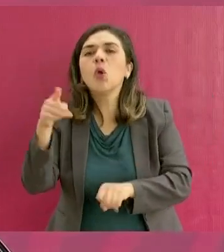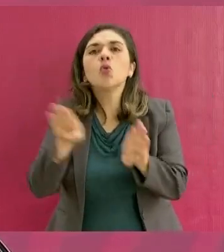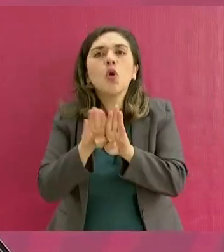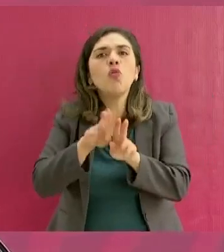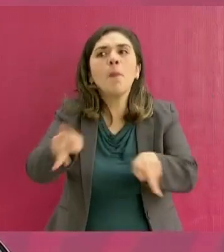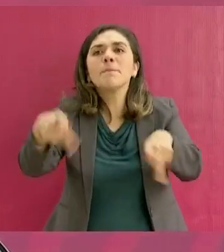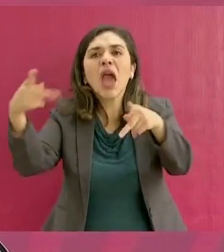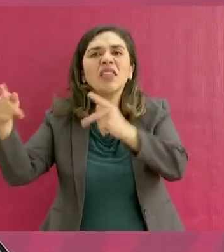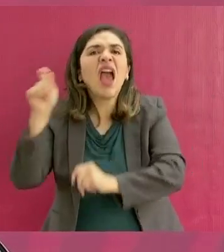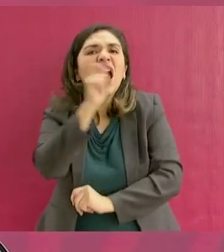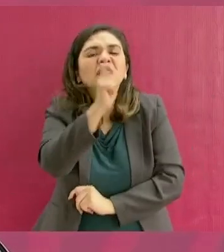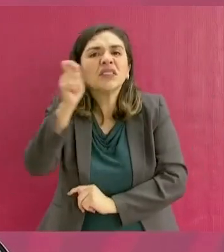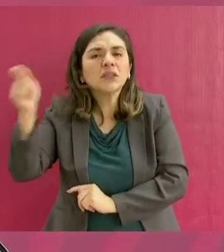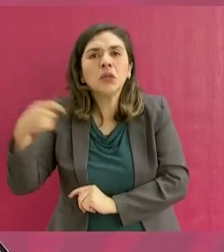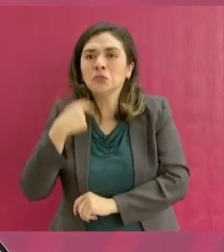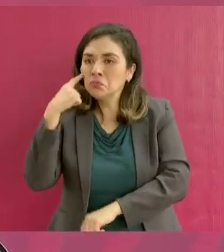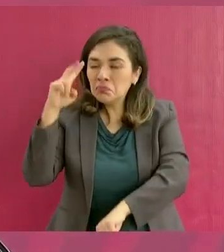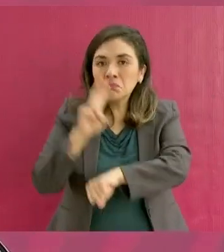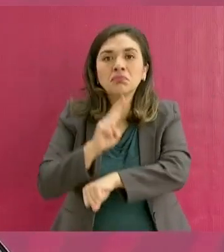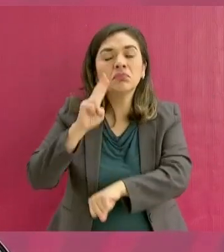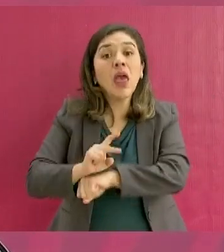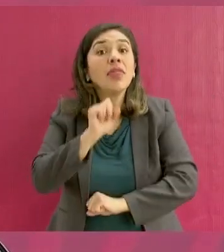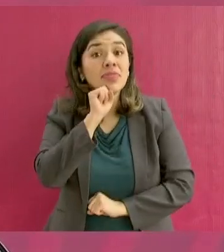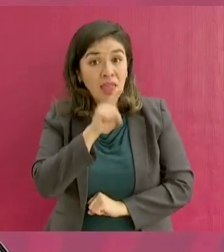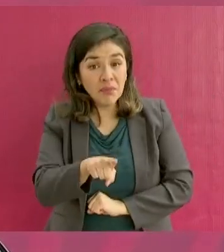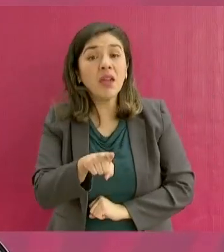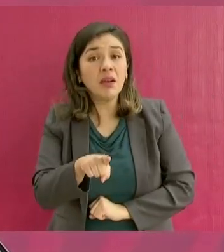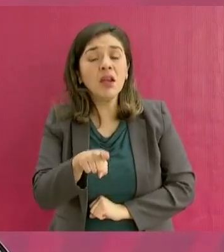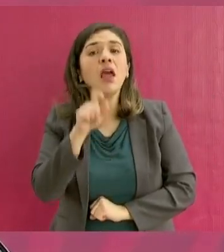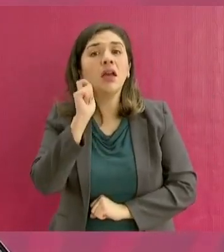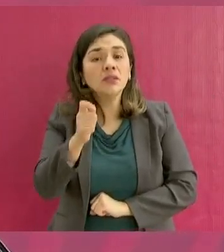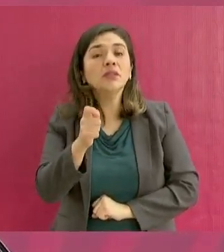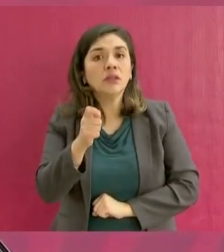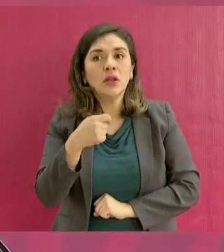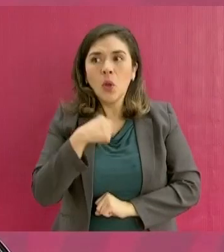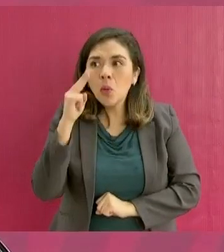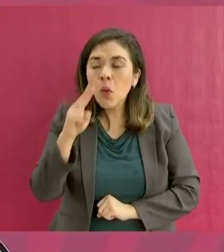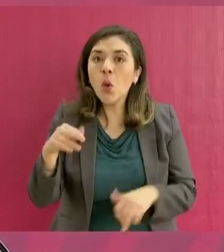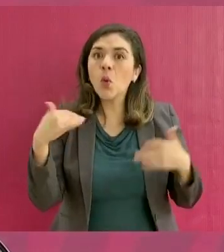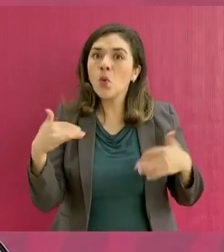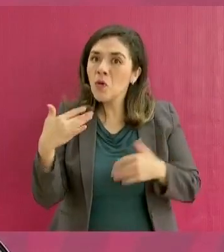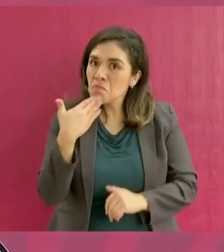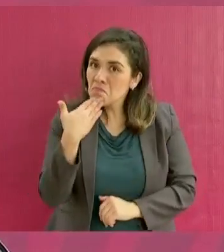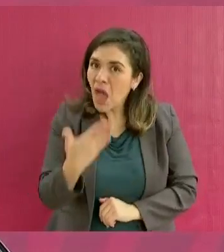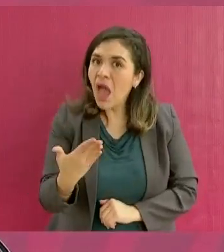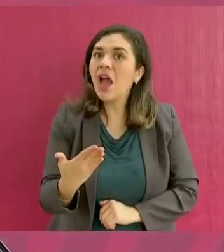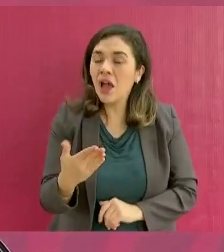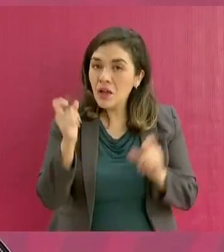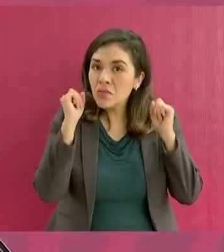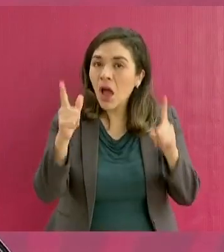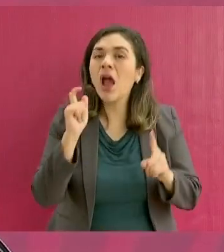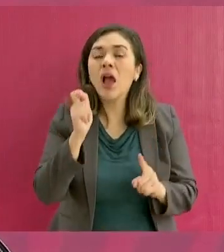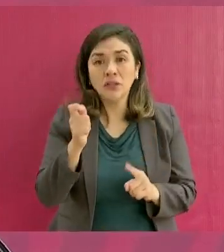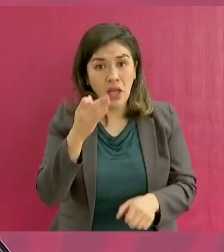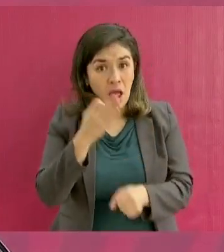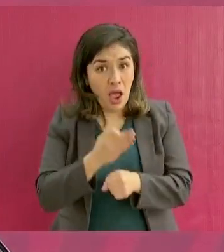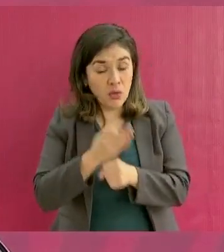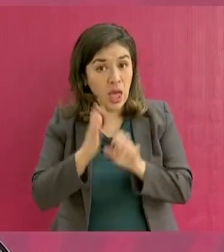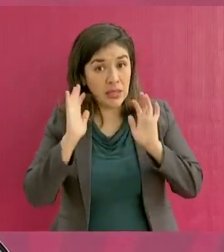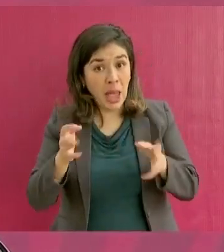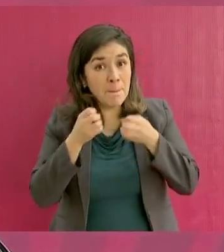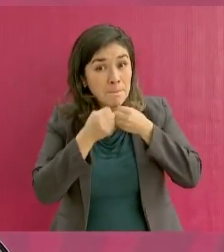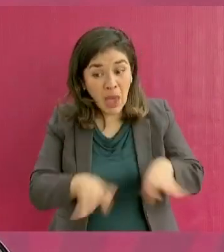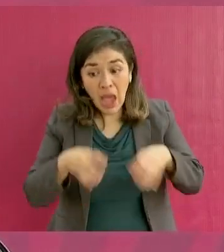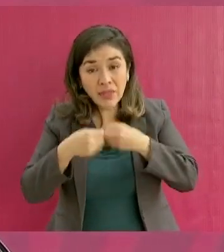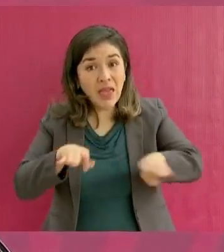departamentales, como también es alentador que ya no estamos perdiendo